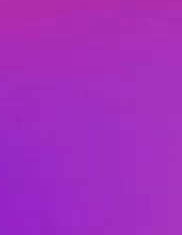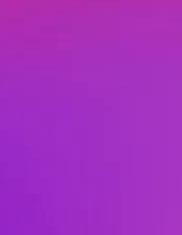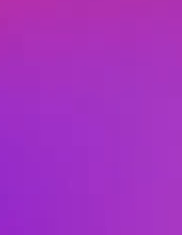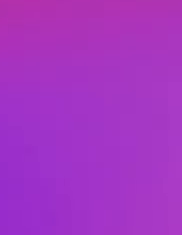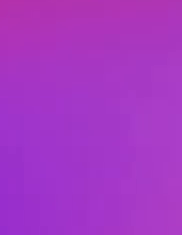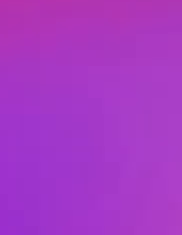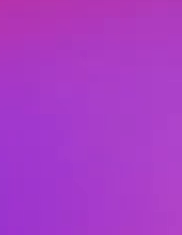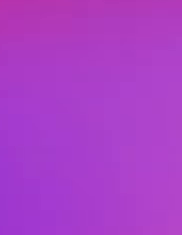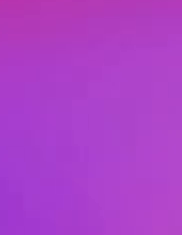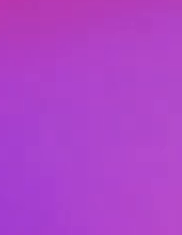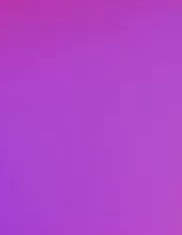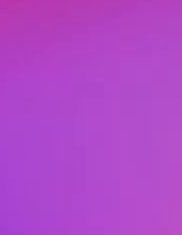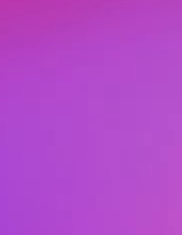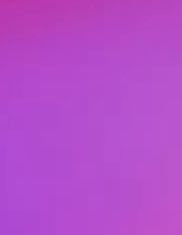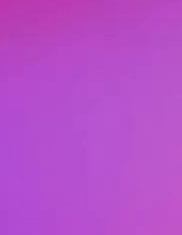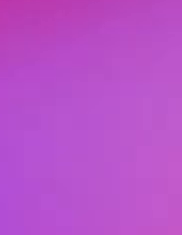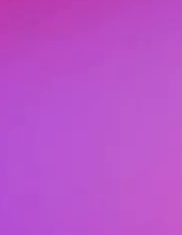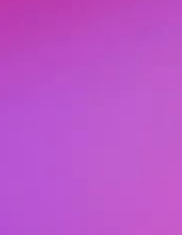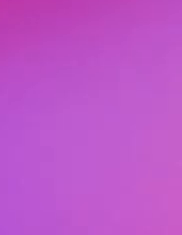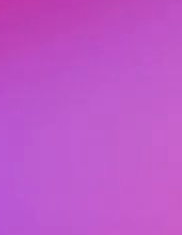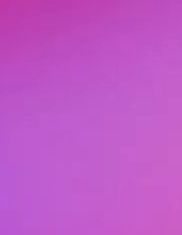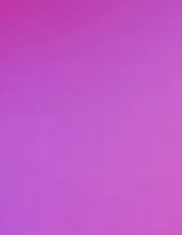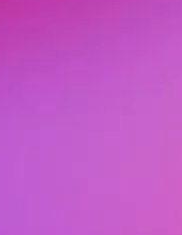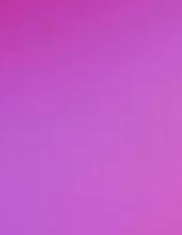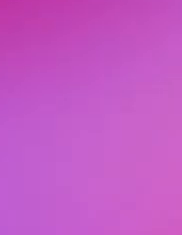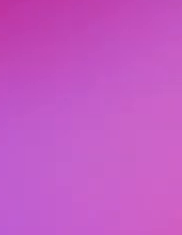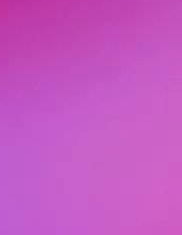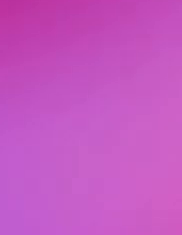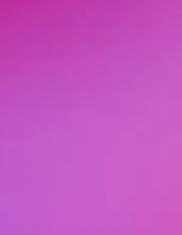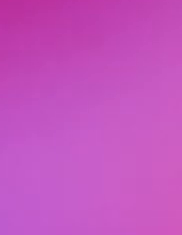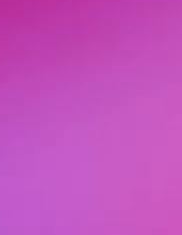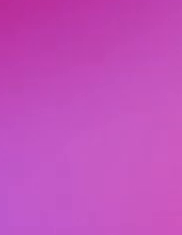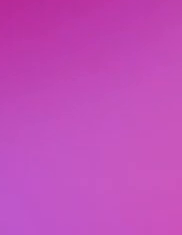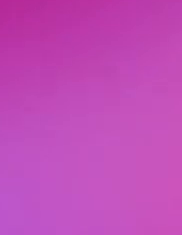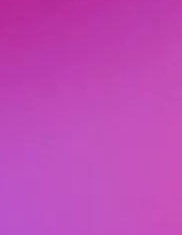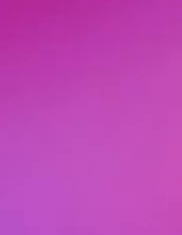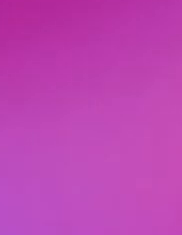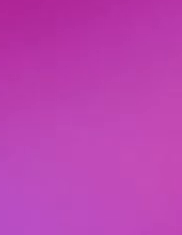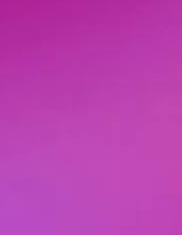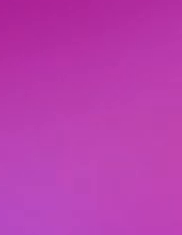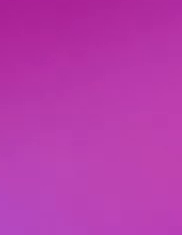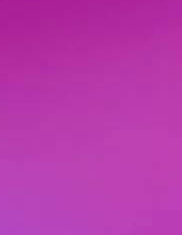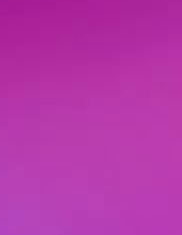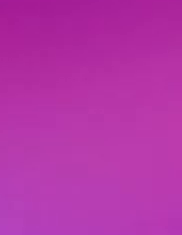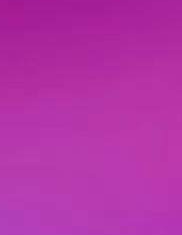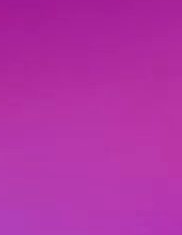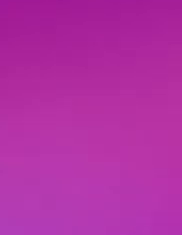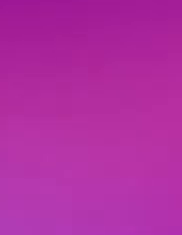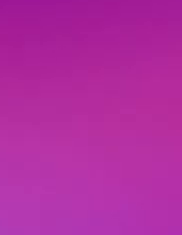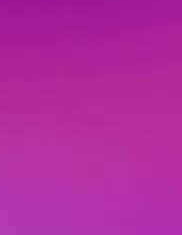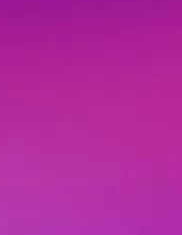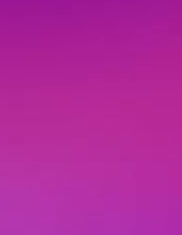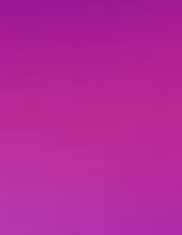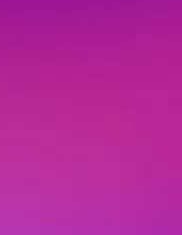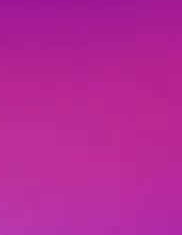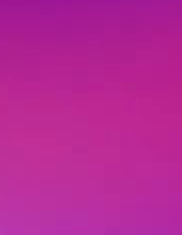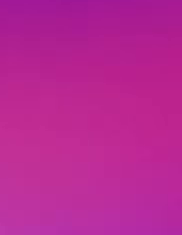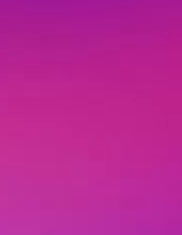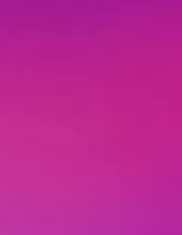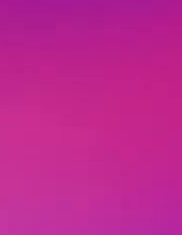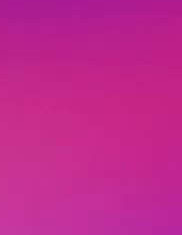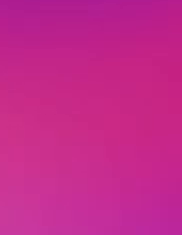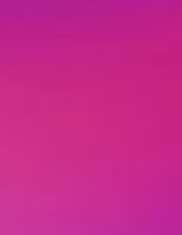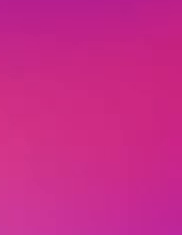Si requieres consultar los libros de texto en versión digital, recuerda que los puedes encontrar en la página conalitec.cep